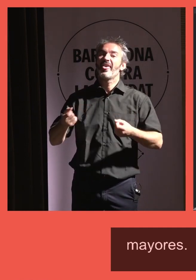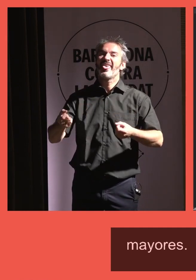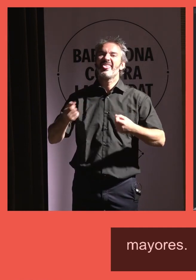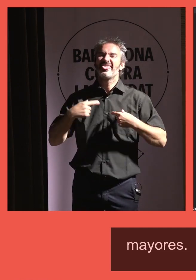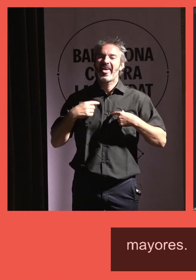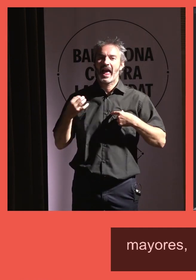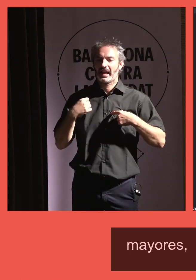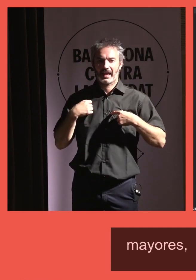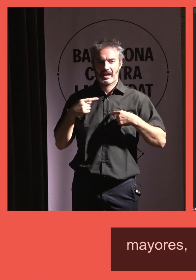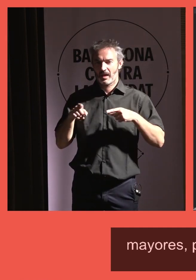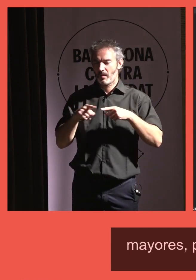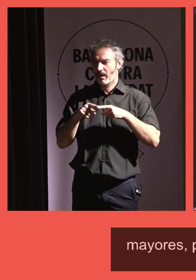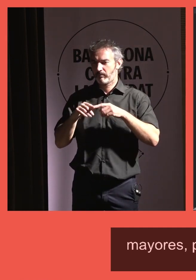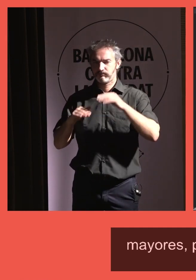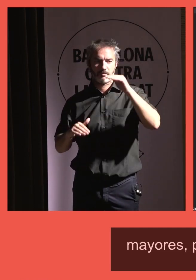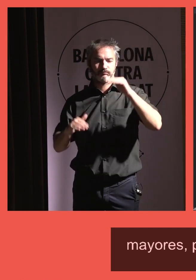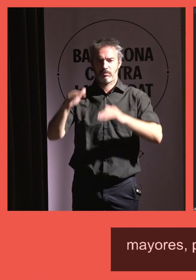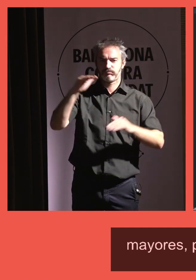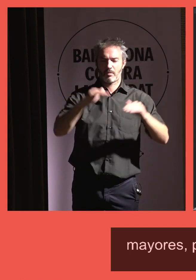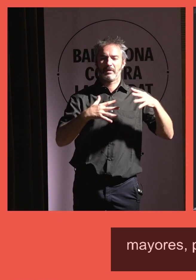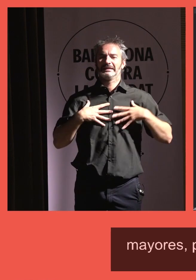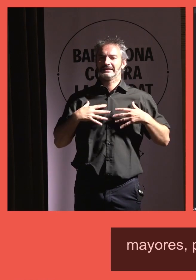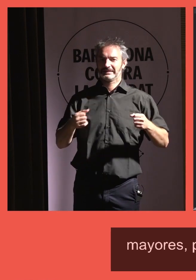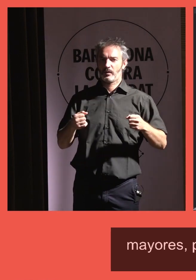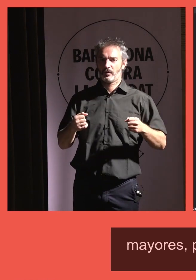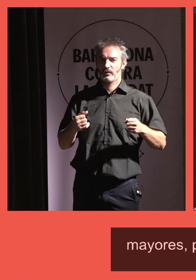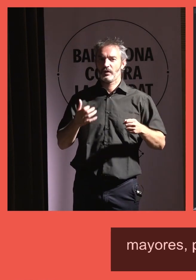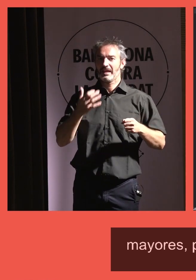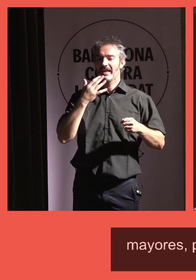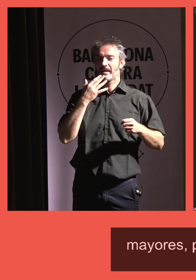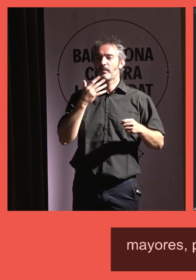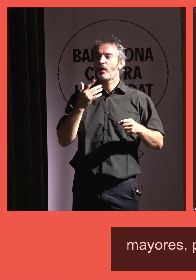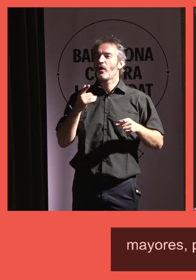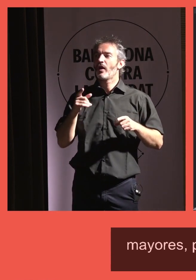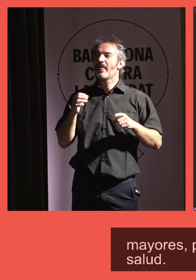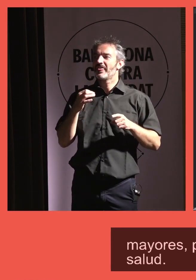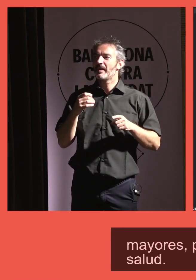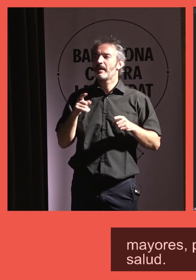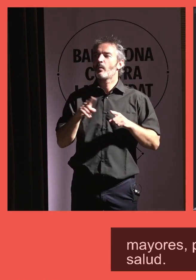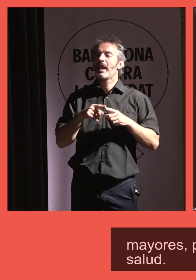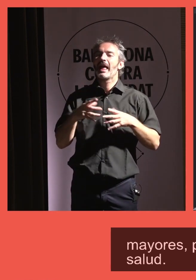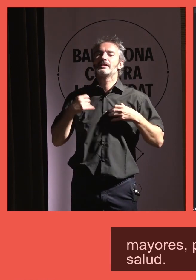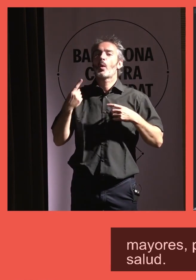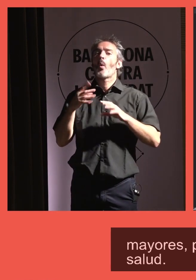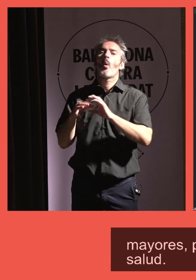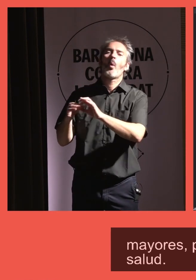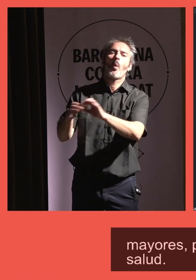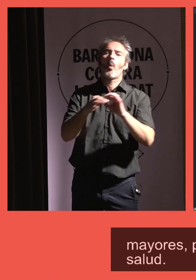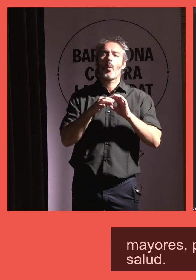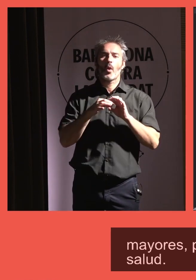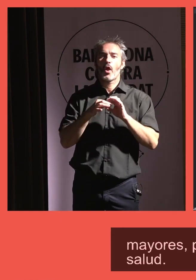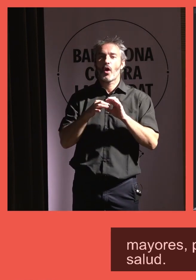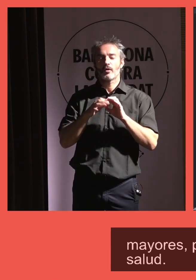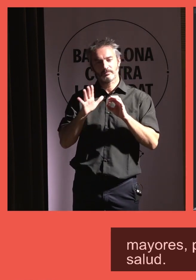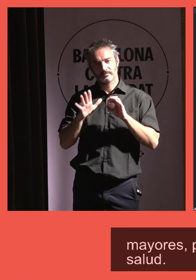inequidades en salud, ¿verdad? Y desde el concepto de One Health, de una única salud, un único ecosistema de salud, las ciudades nos